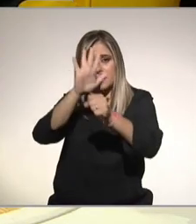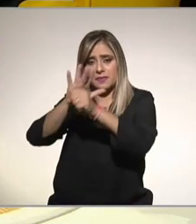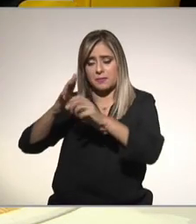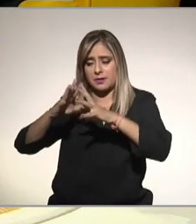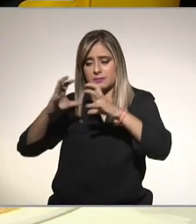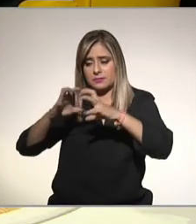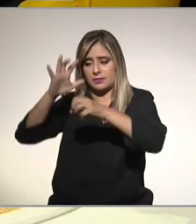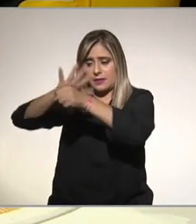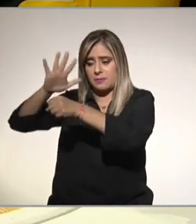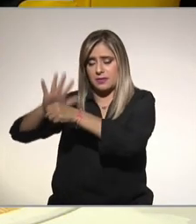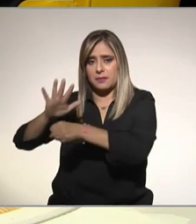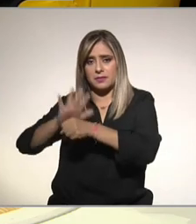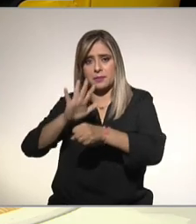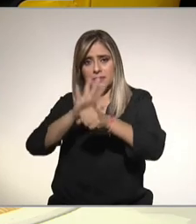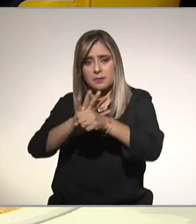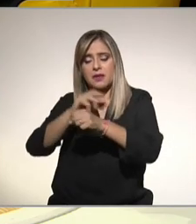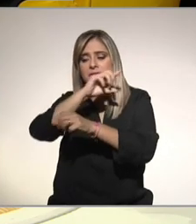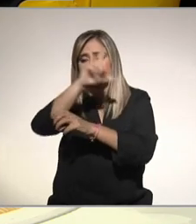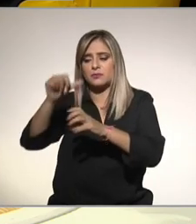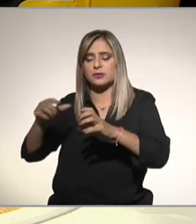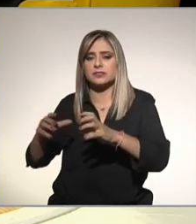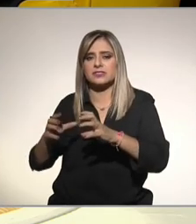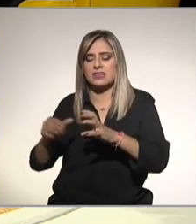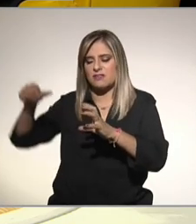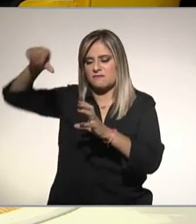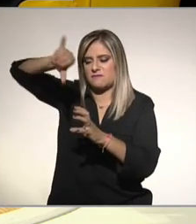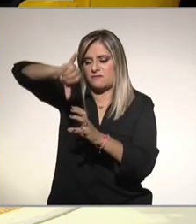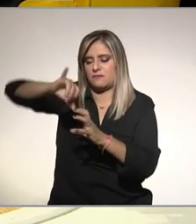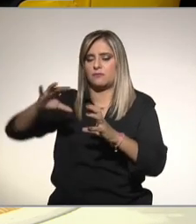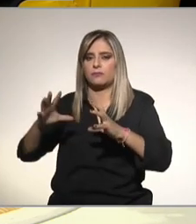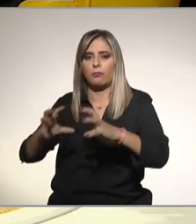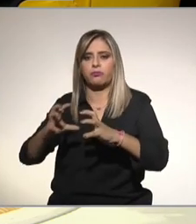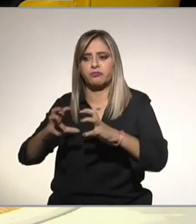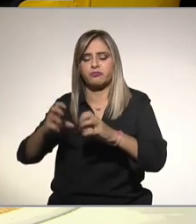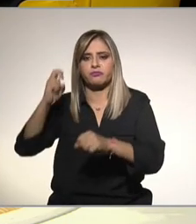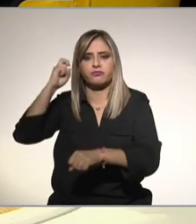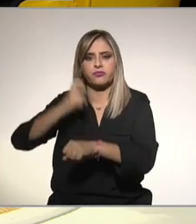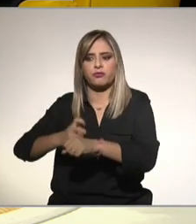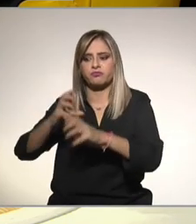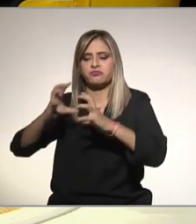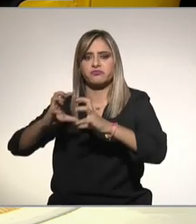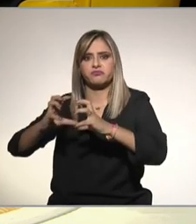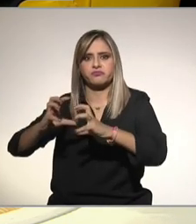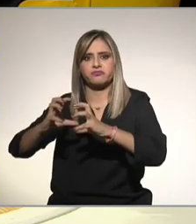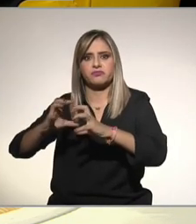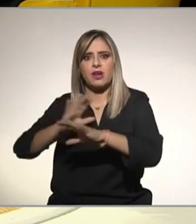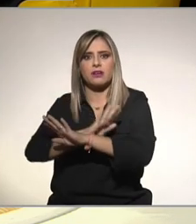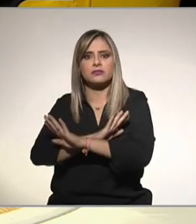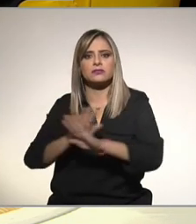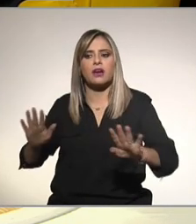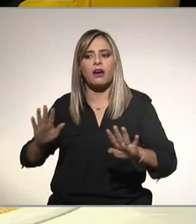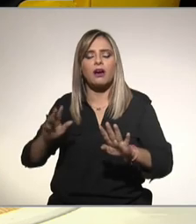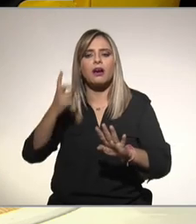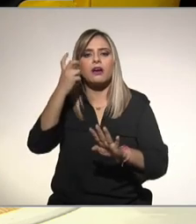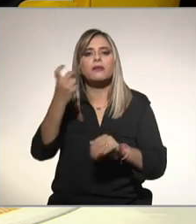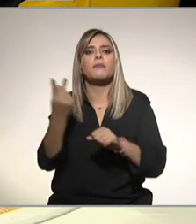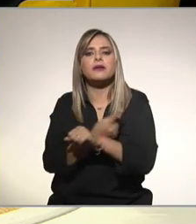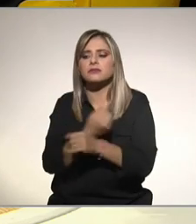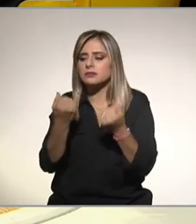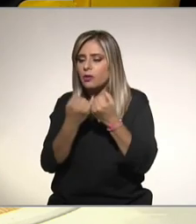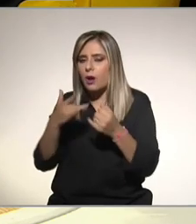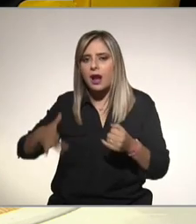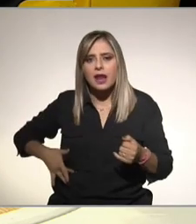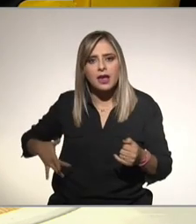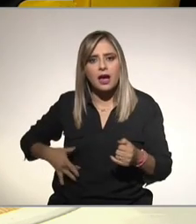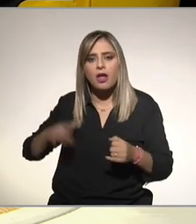esa la llenas de cera y la congelas ya no se va a mover para nada eso ya es cirrosis y no funciona doctor este estudio porque también es importante